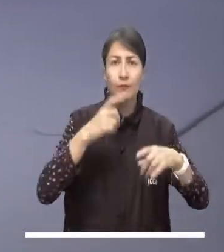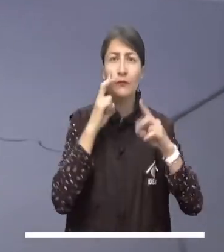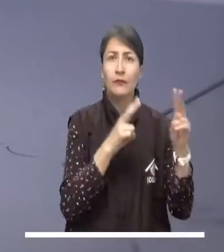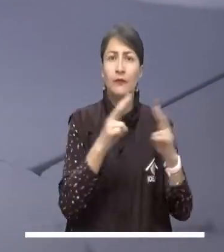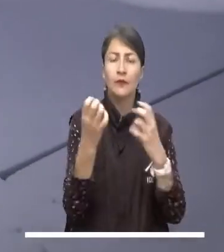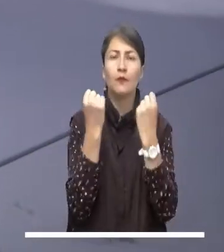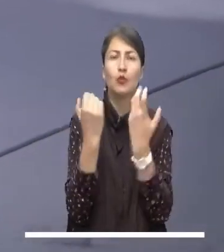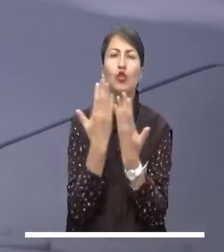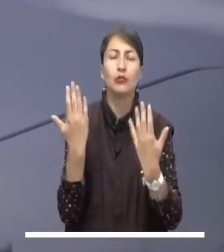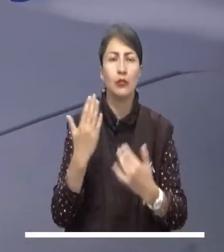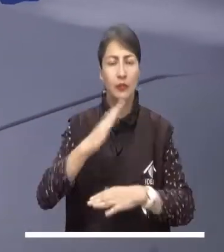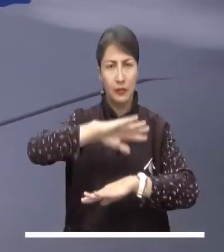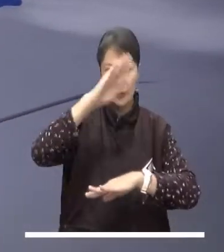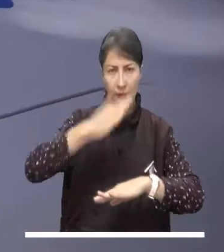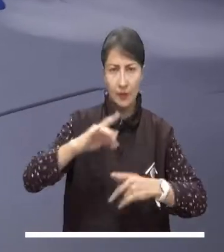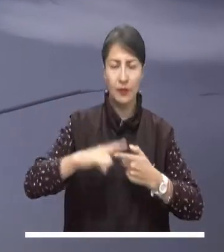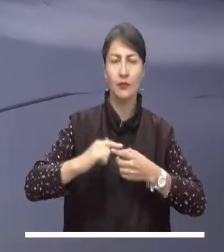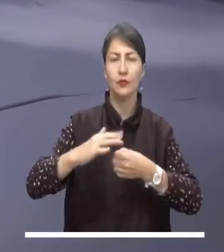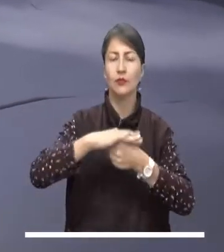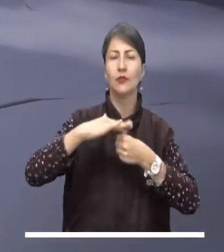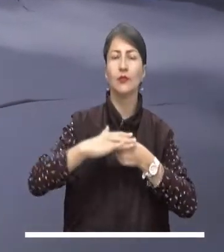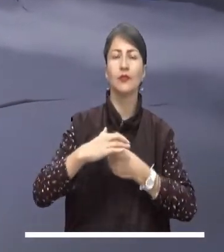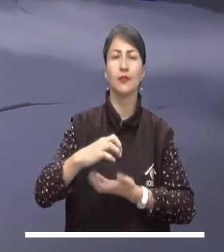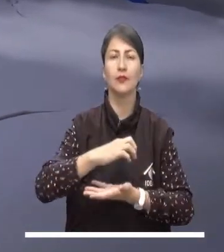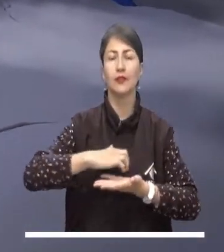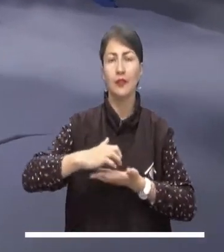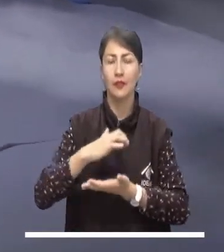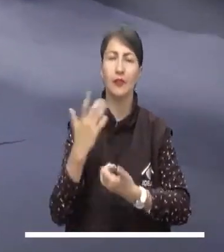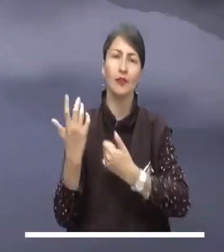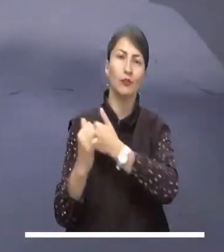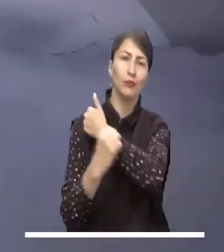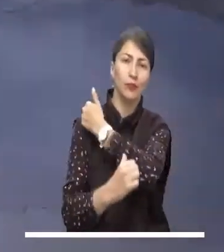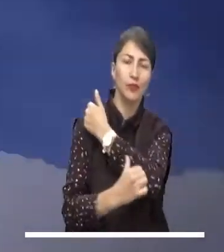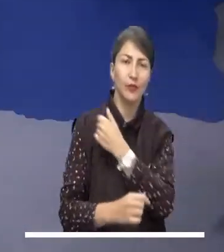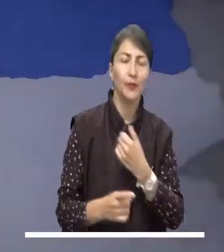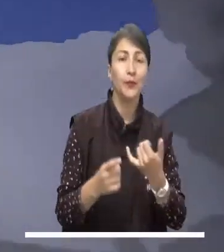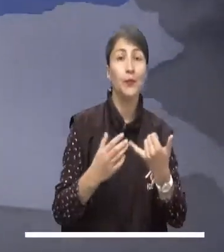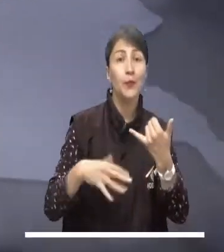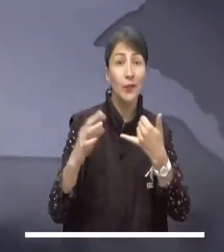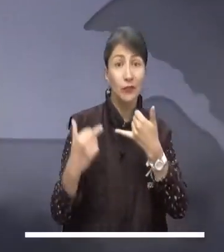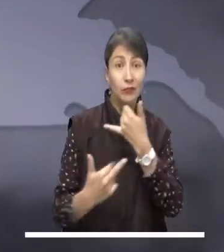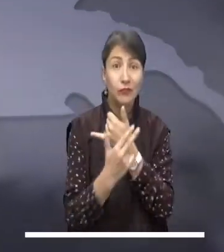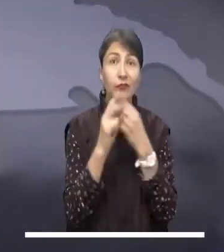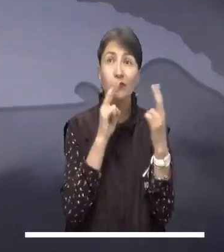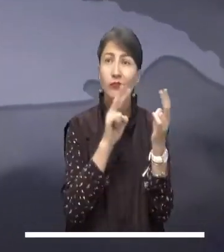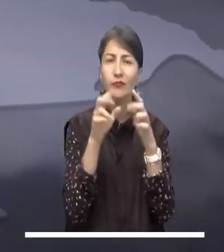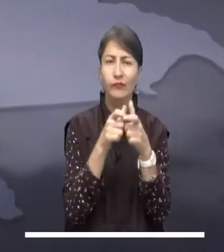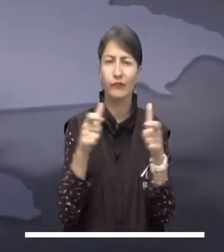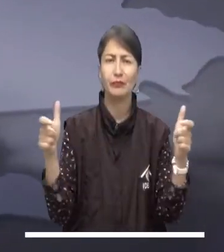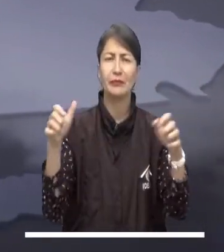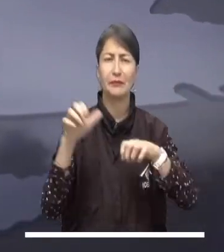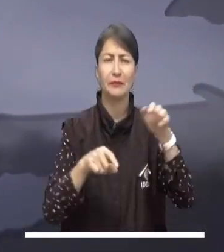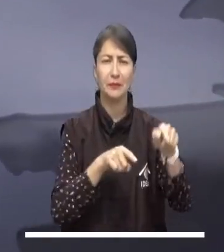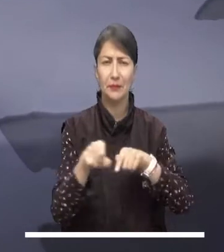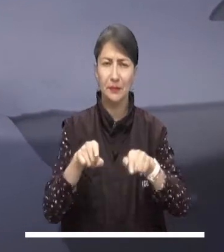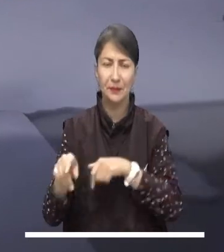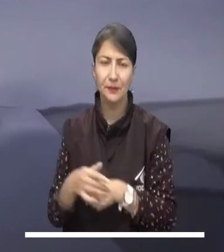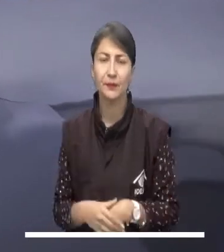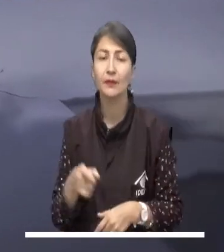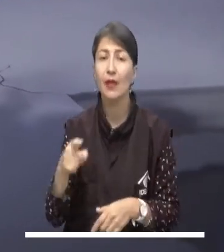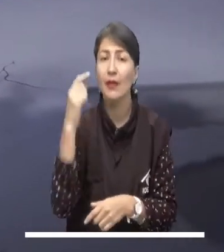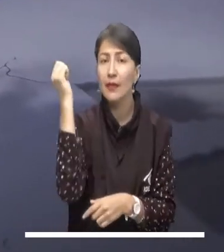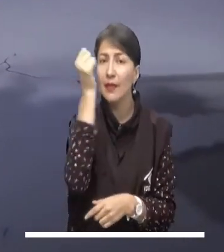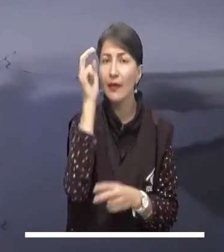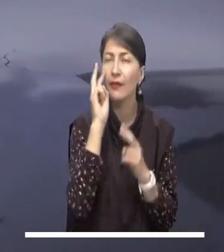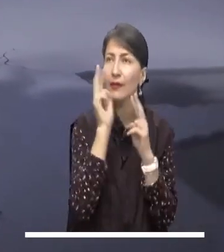fuertes en Antioquia, Cundinamarca, Santanderes y Boyacá. En el resto de la zona seguirá aumentando el agua. En los llanos colombianos la